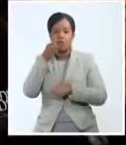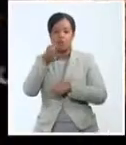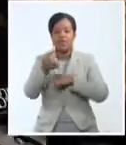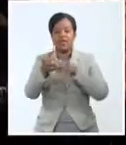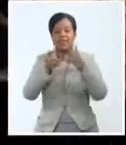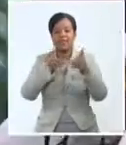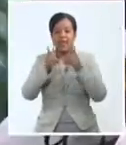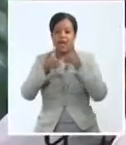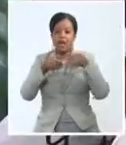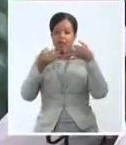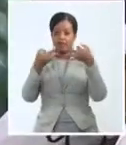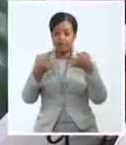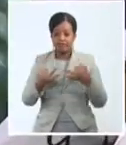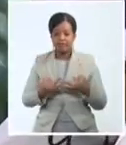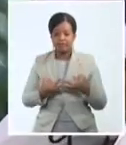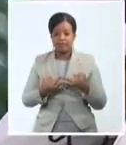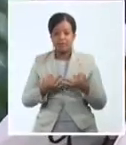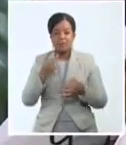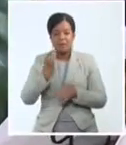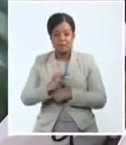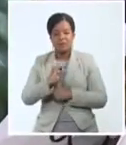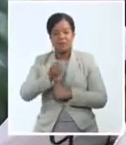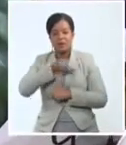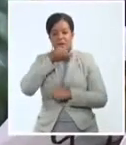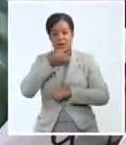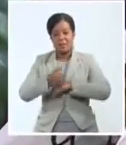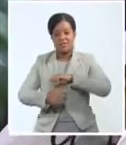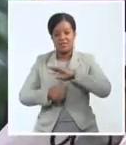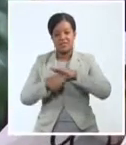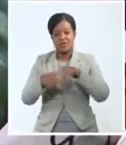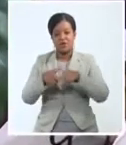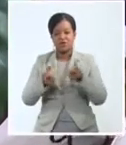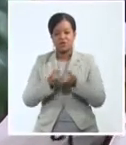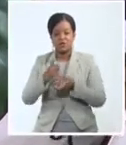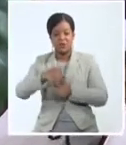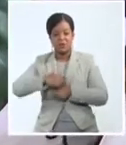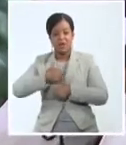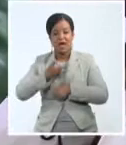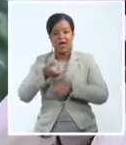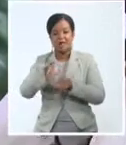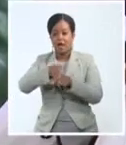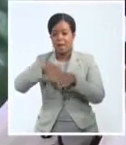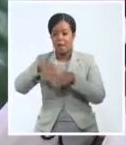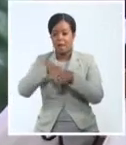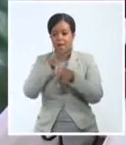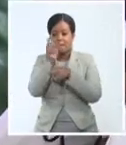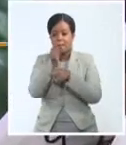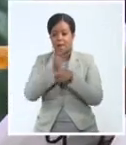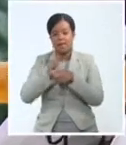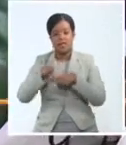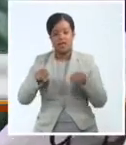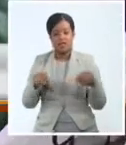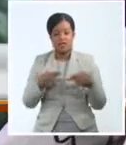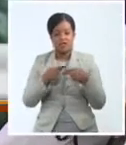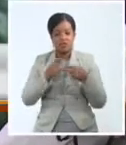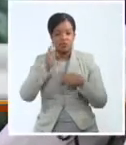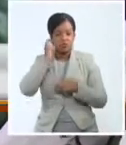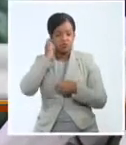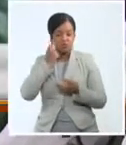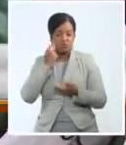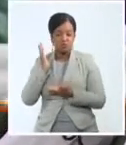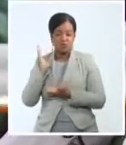verdadero, subrayó la presidenta del Consejo Nacional de las Artes Plásticas y del evento, Norma Rodríguez Derivet.